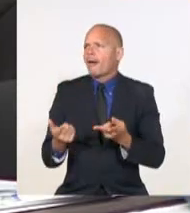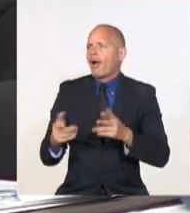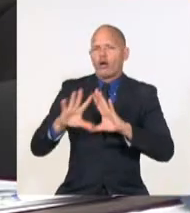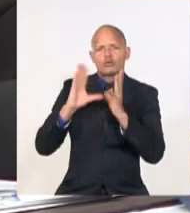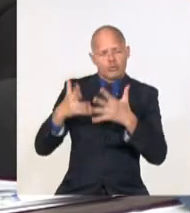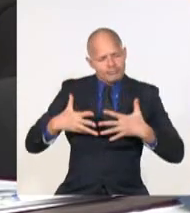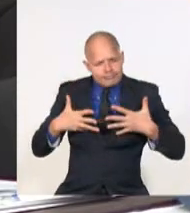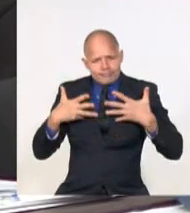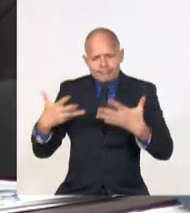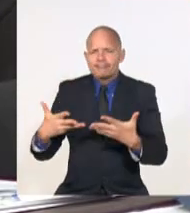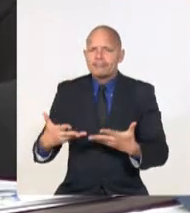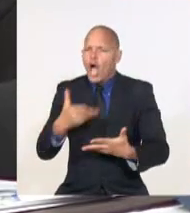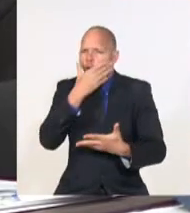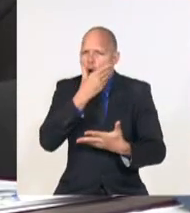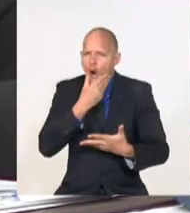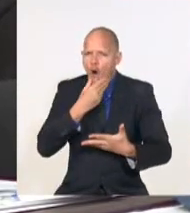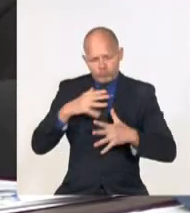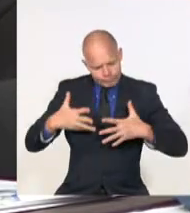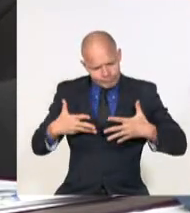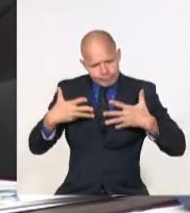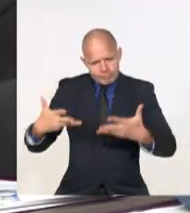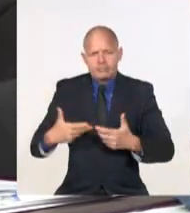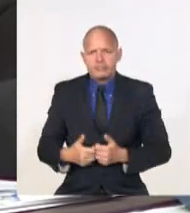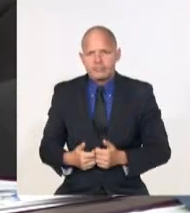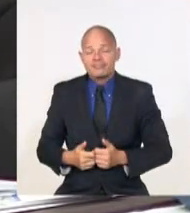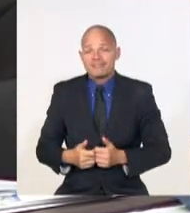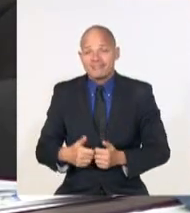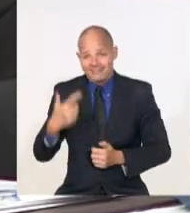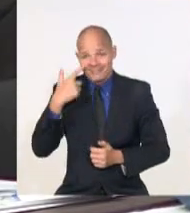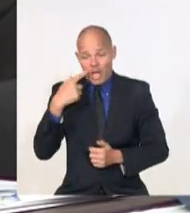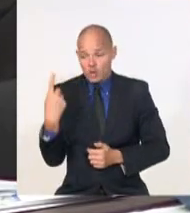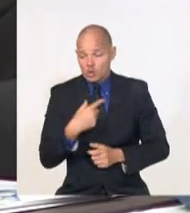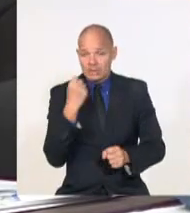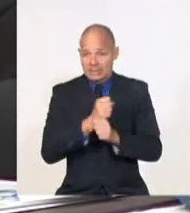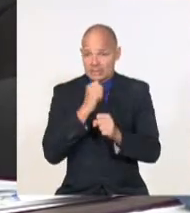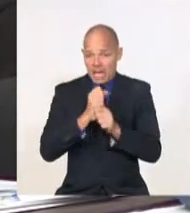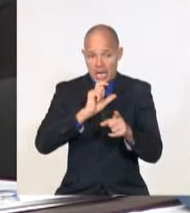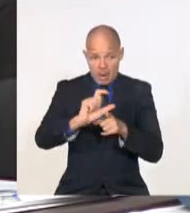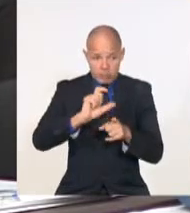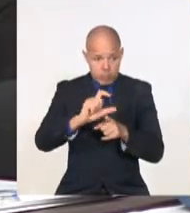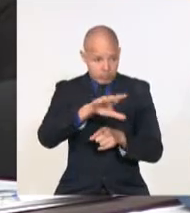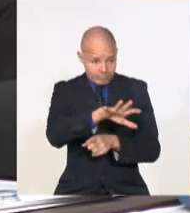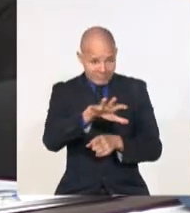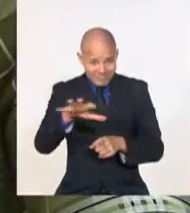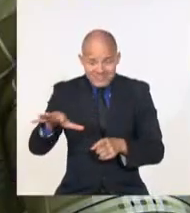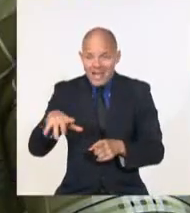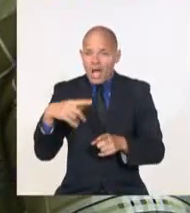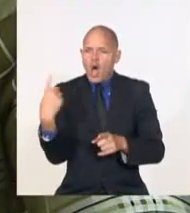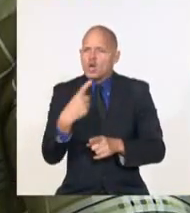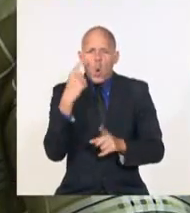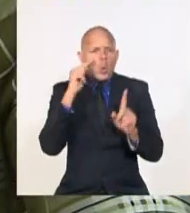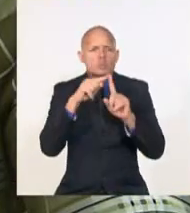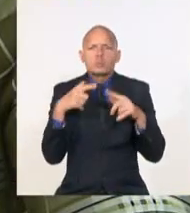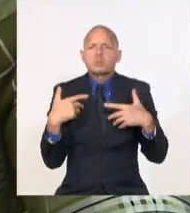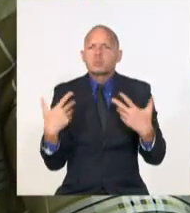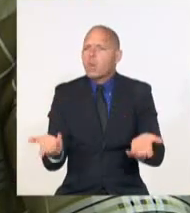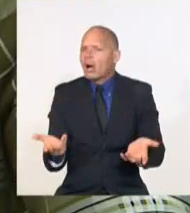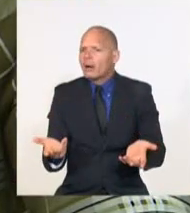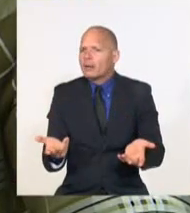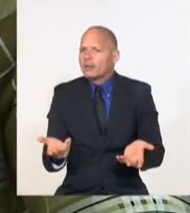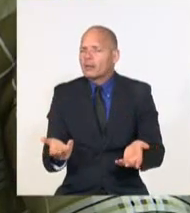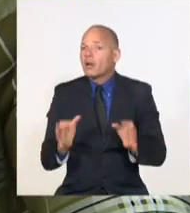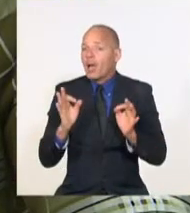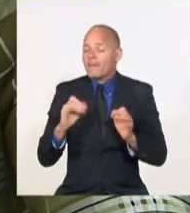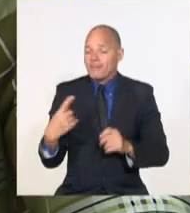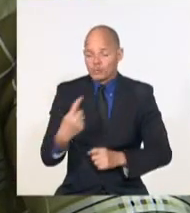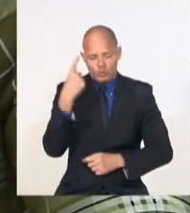paso al frente. Entonces todos los productores, ya sea en el campo que estemos, tenemos que tener un objeto social, un objeto social que apoye la